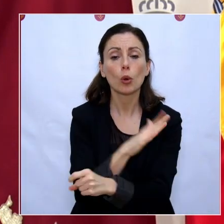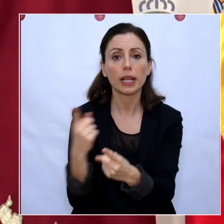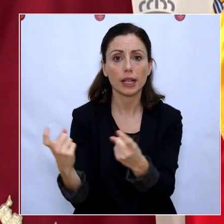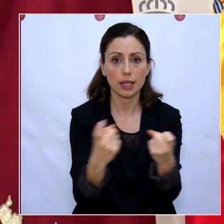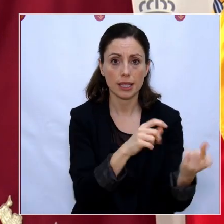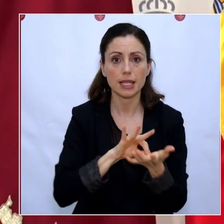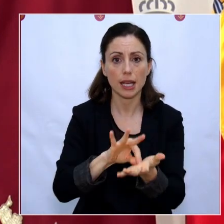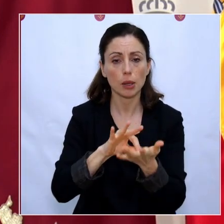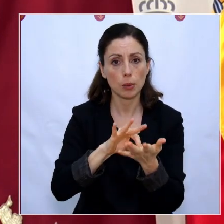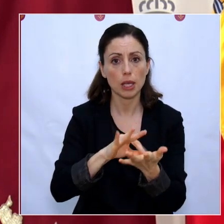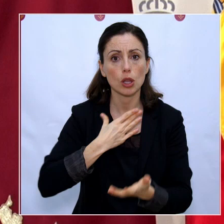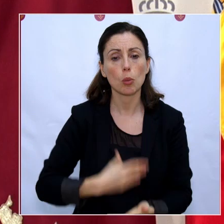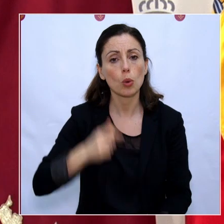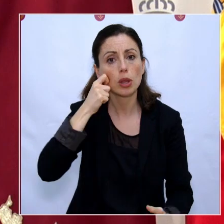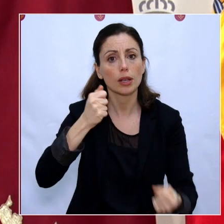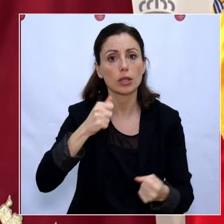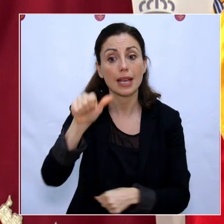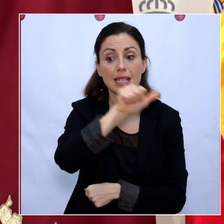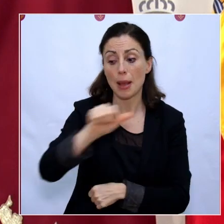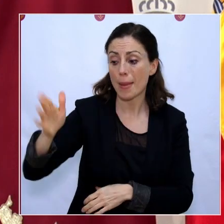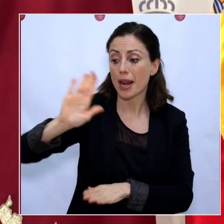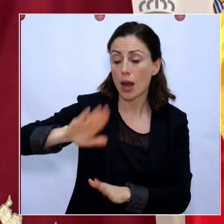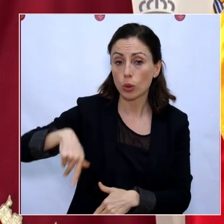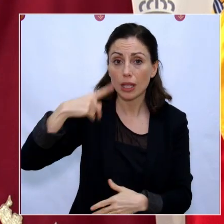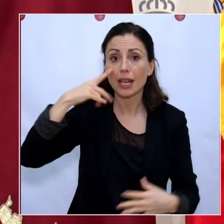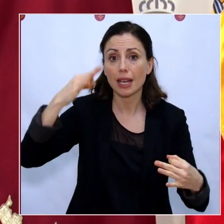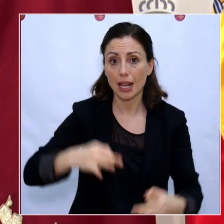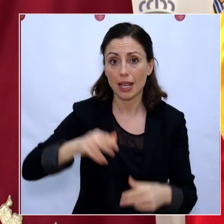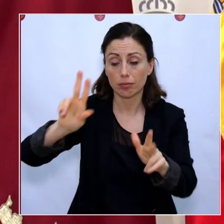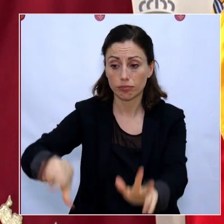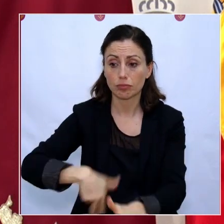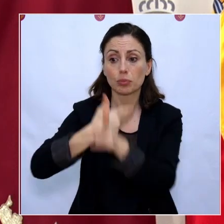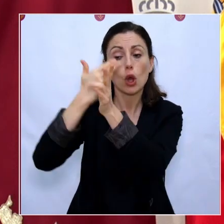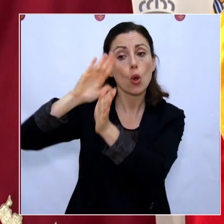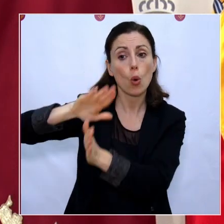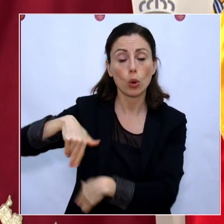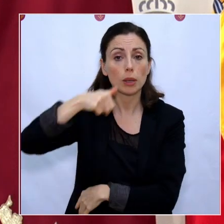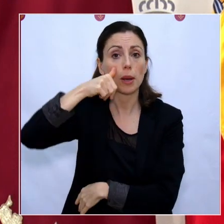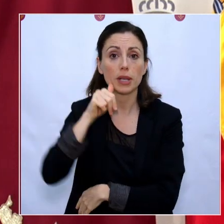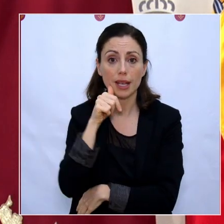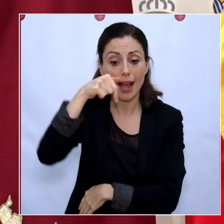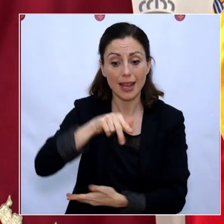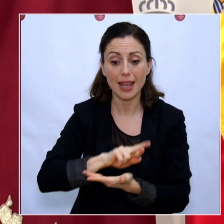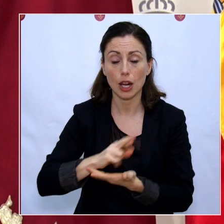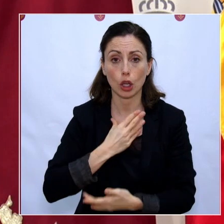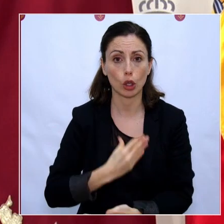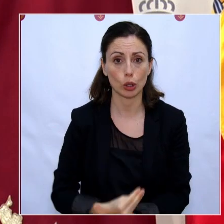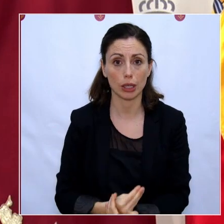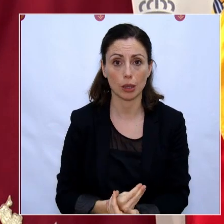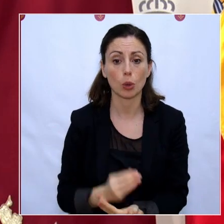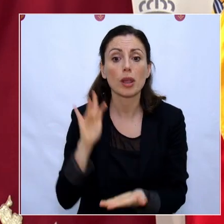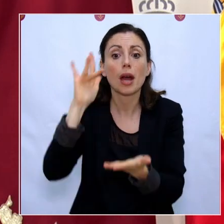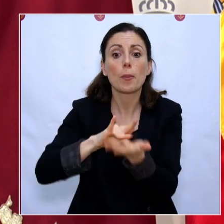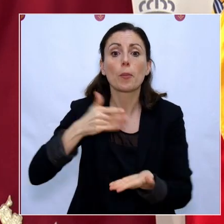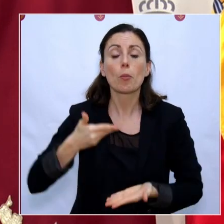Y la realidad es que durante la última semana, desde la última videoconferencia con el presidente Sánchez a la región de Murcia, tan solo han